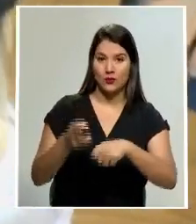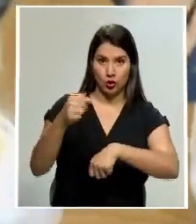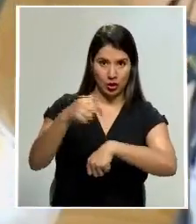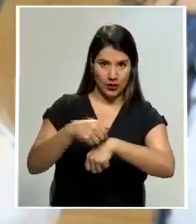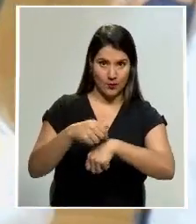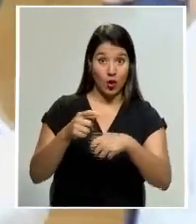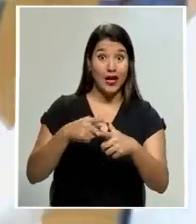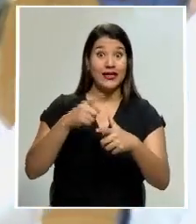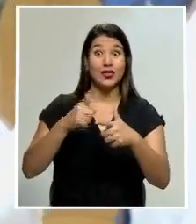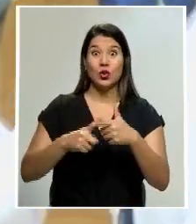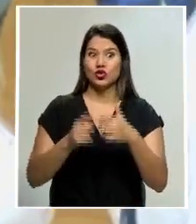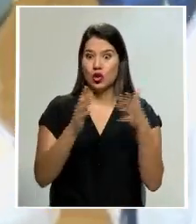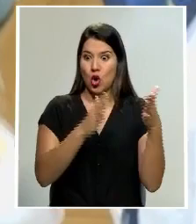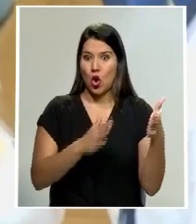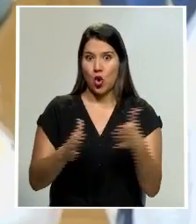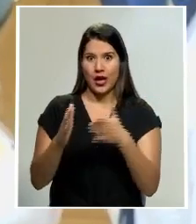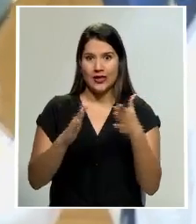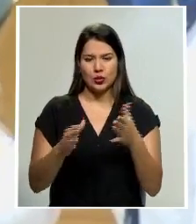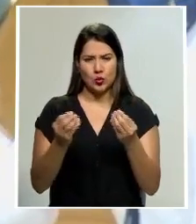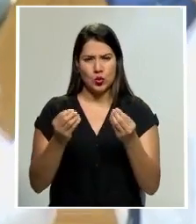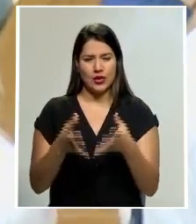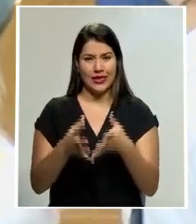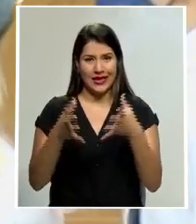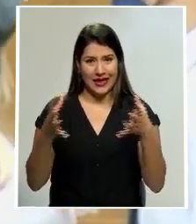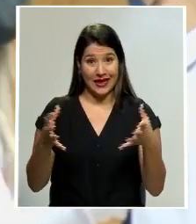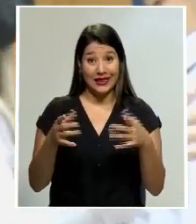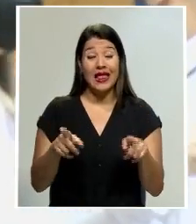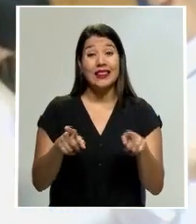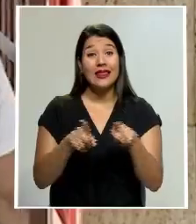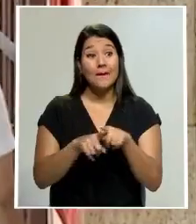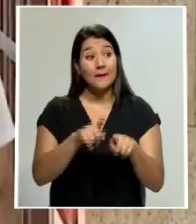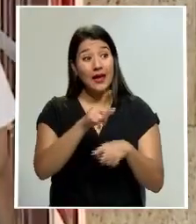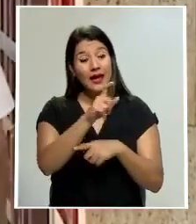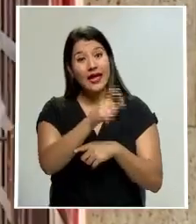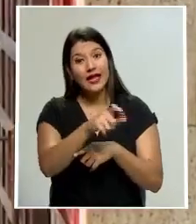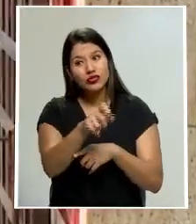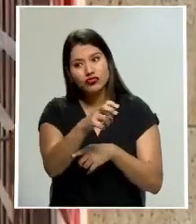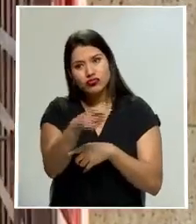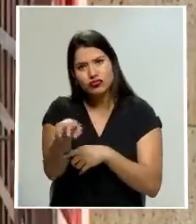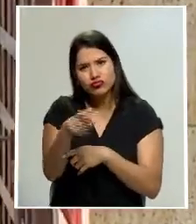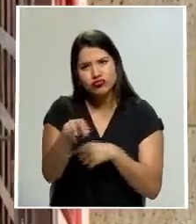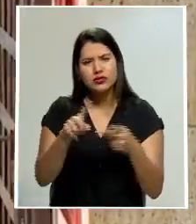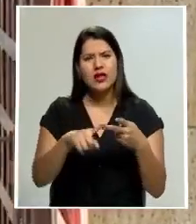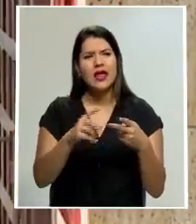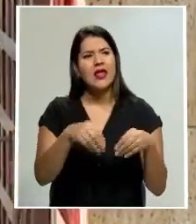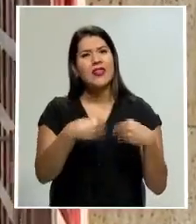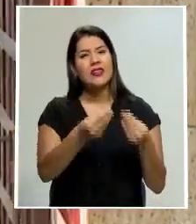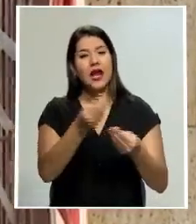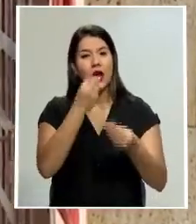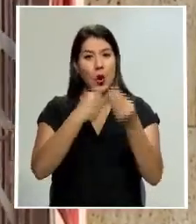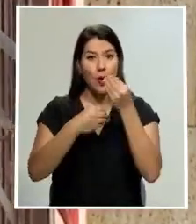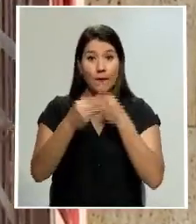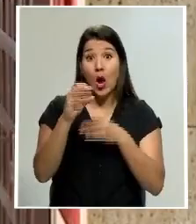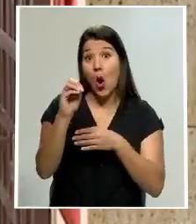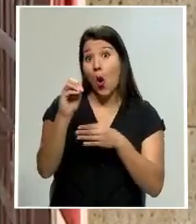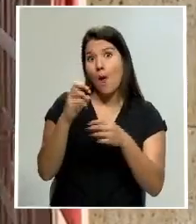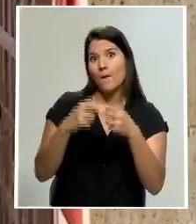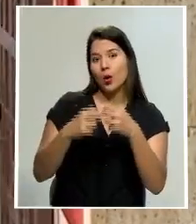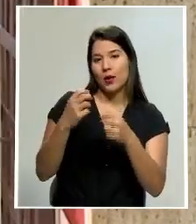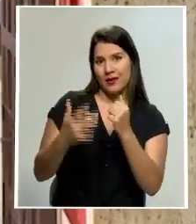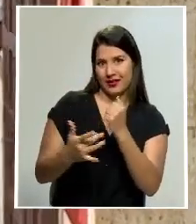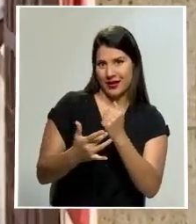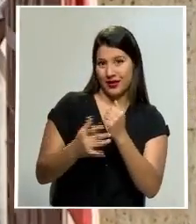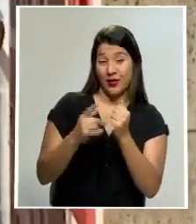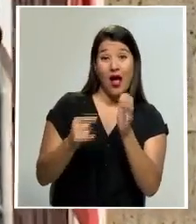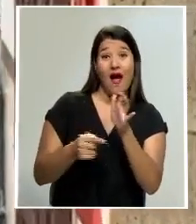grande. El traslado de los privados de libertad, además de que hay que darles alimentación, problemas técnicos como el que se acaba de presentar, que se